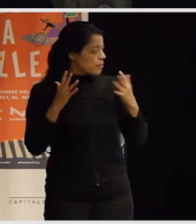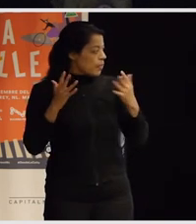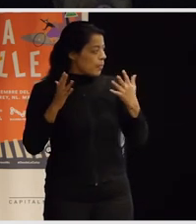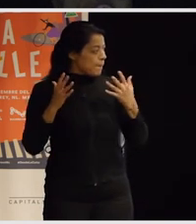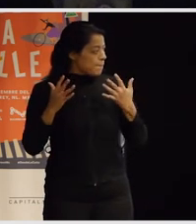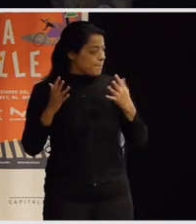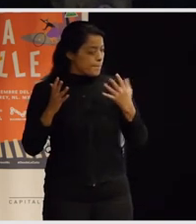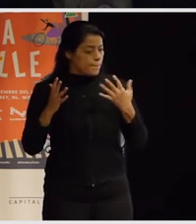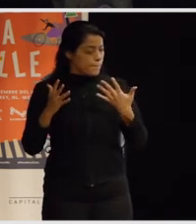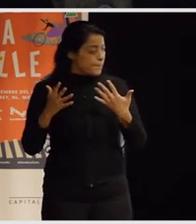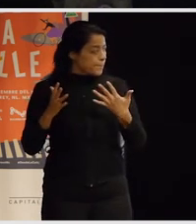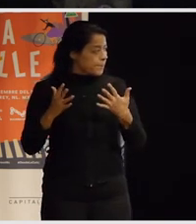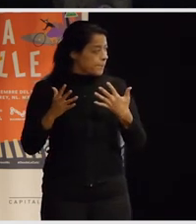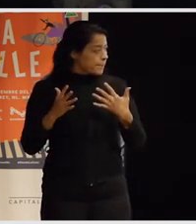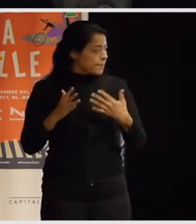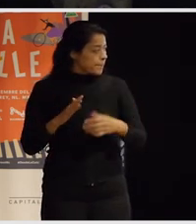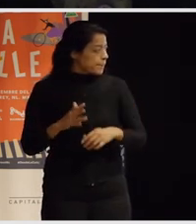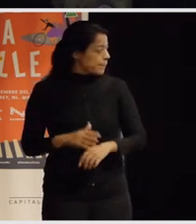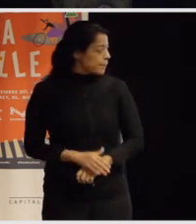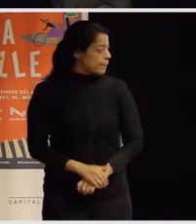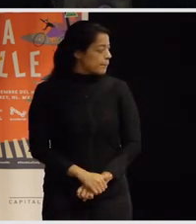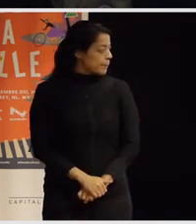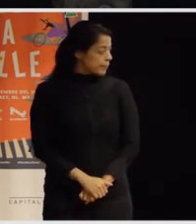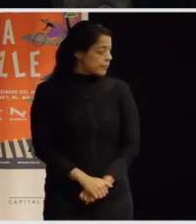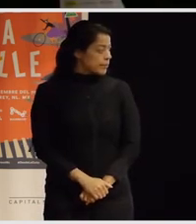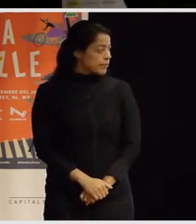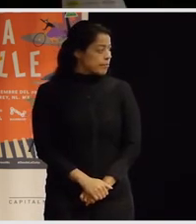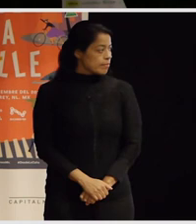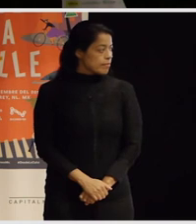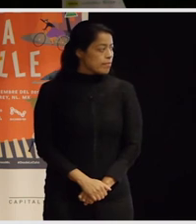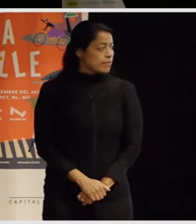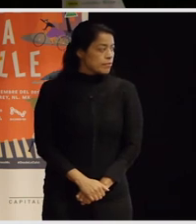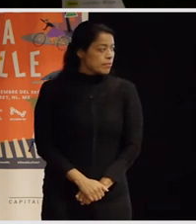aplausos aplausos aplausos